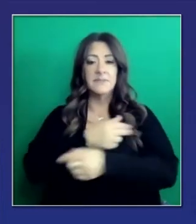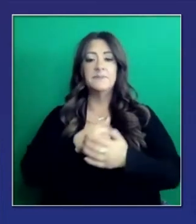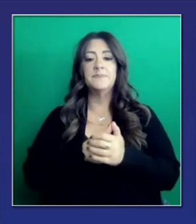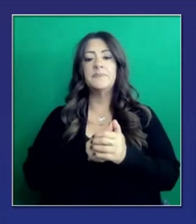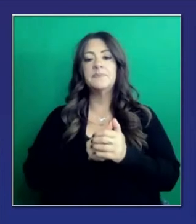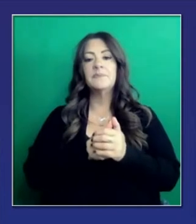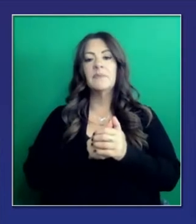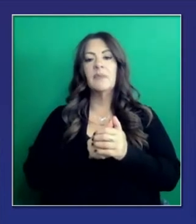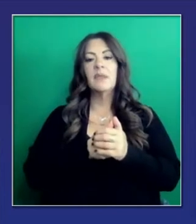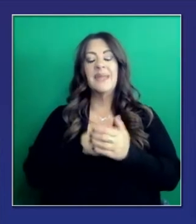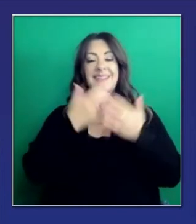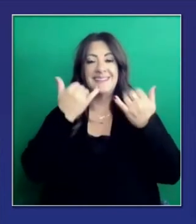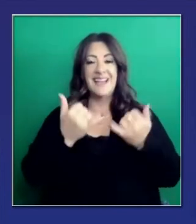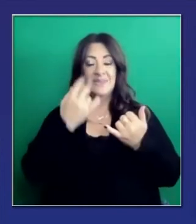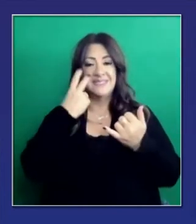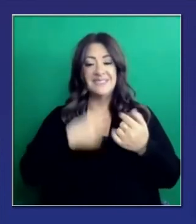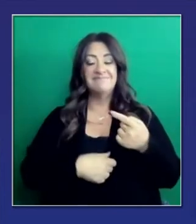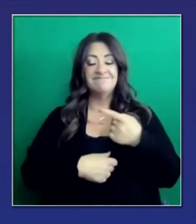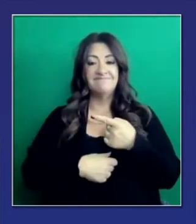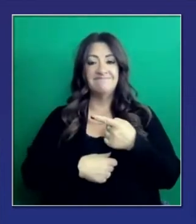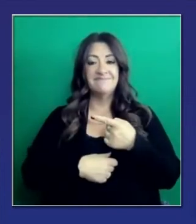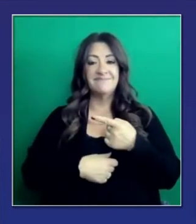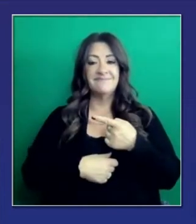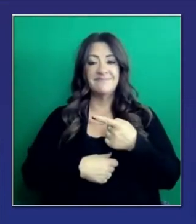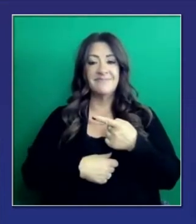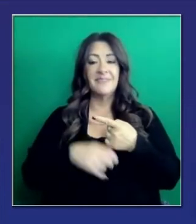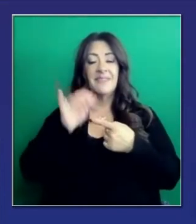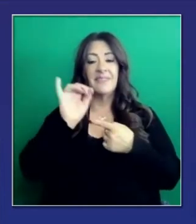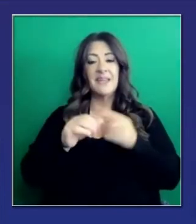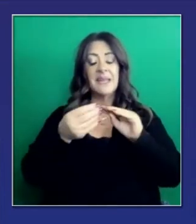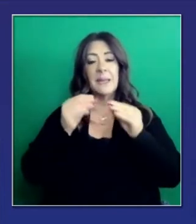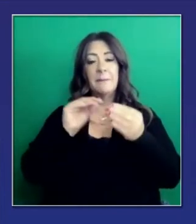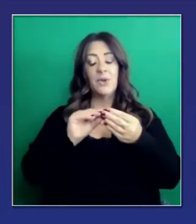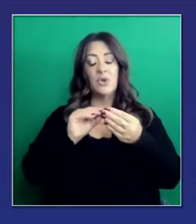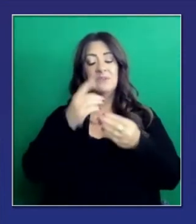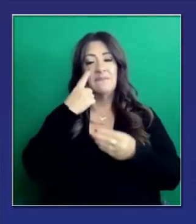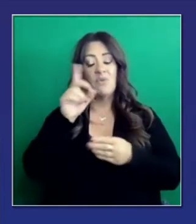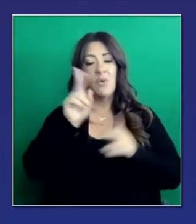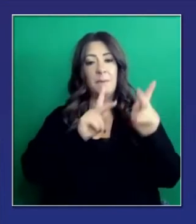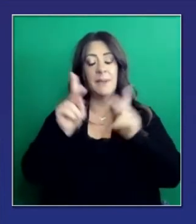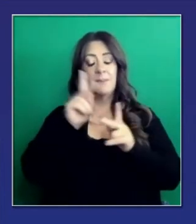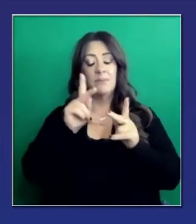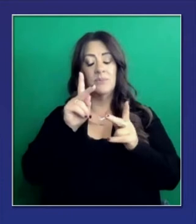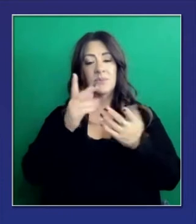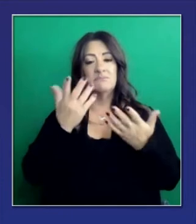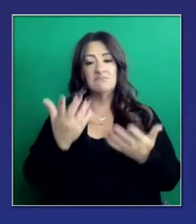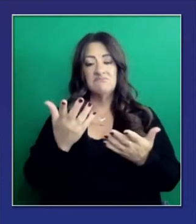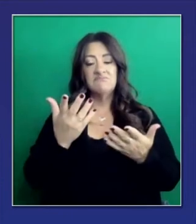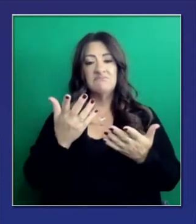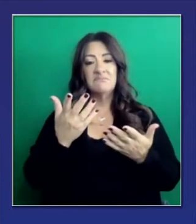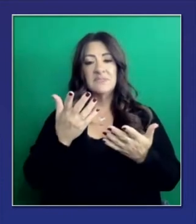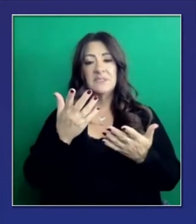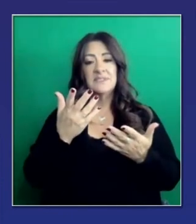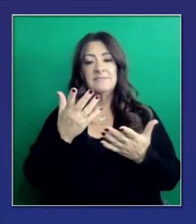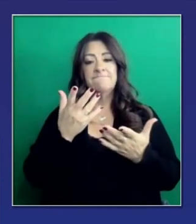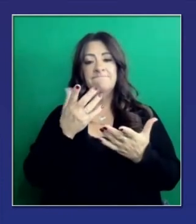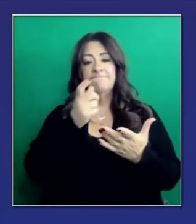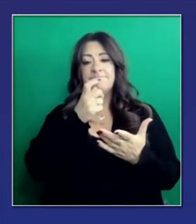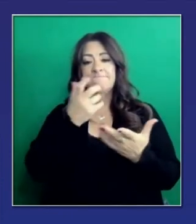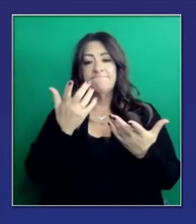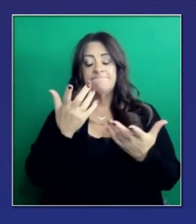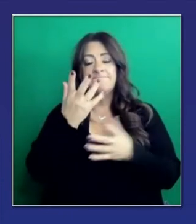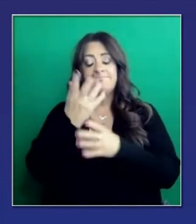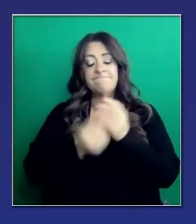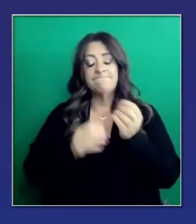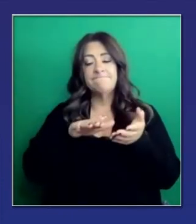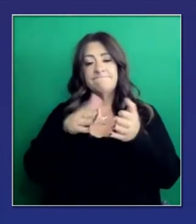recordatorio en cuanto a lo mortal que es esta pandemia. Mucho más ahora que antes, ahora que hemos luchado a través